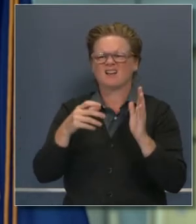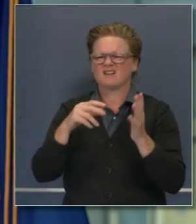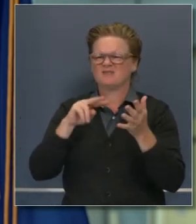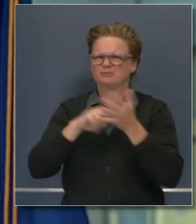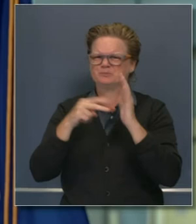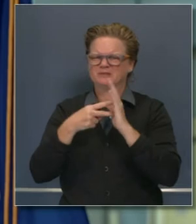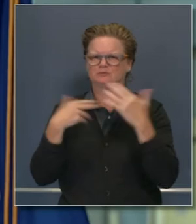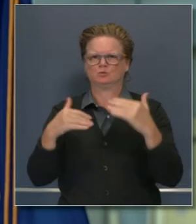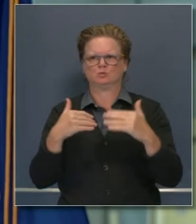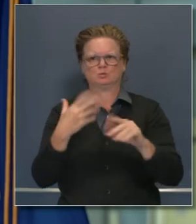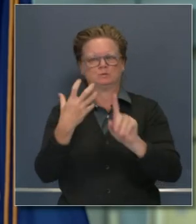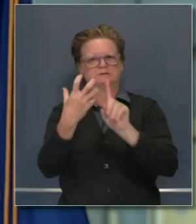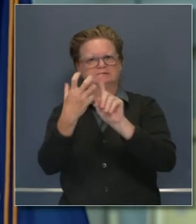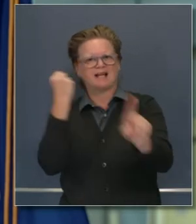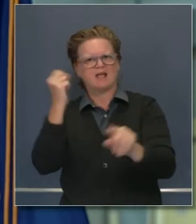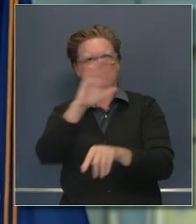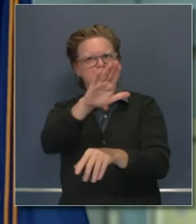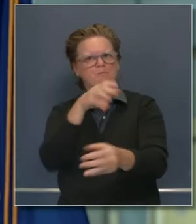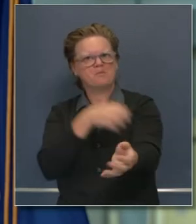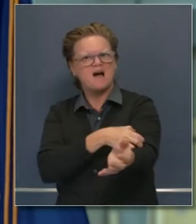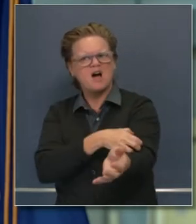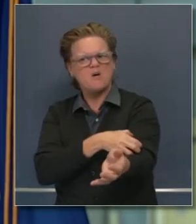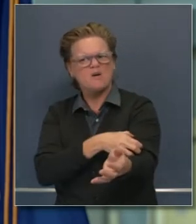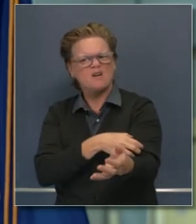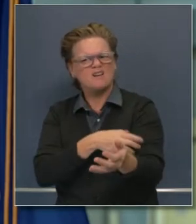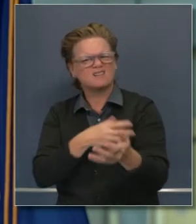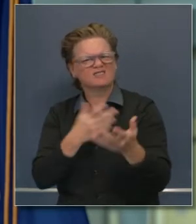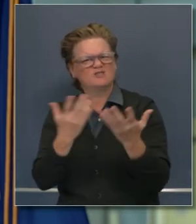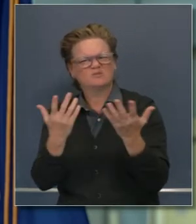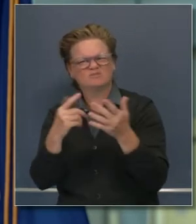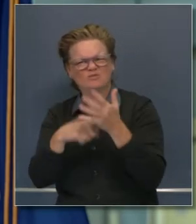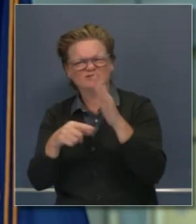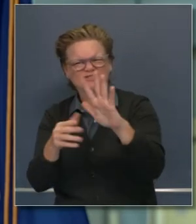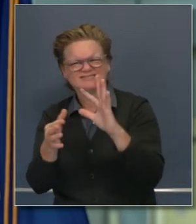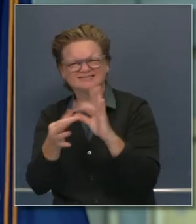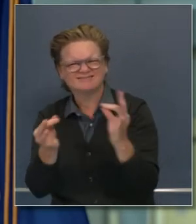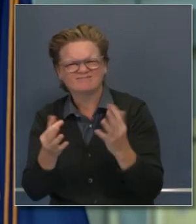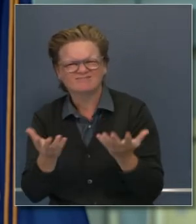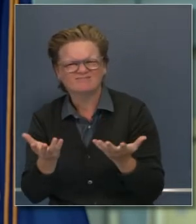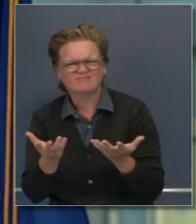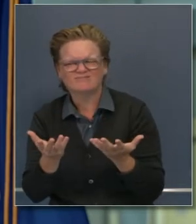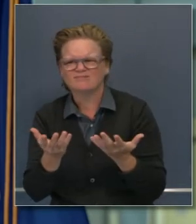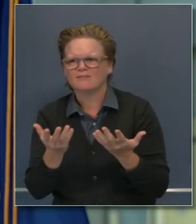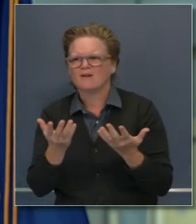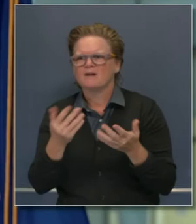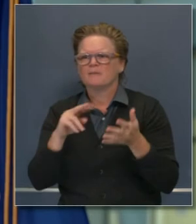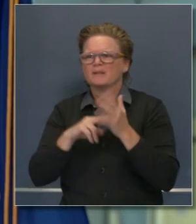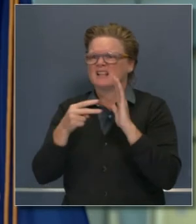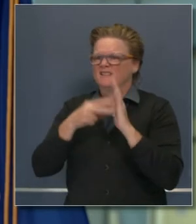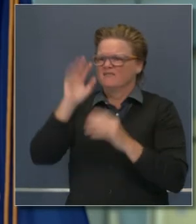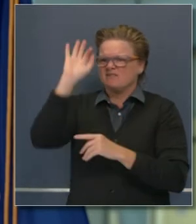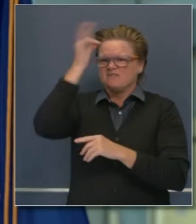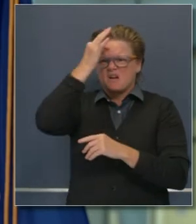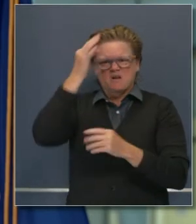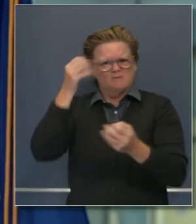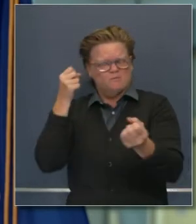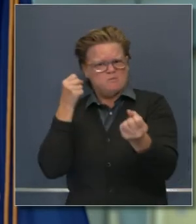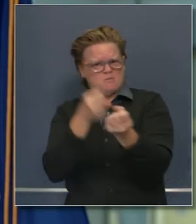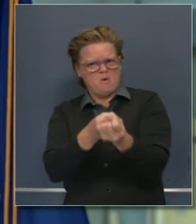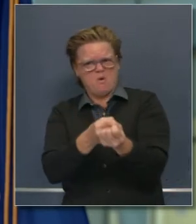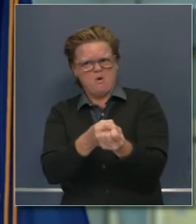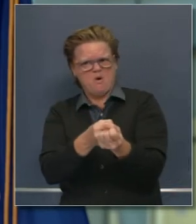sustraerle a usted poder. ¿Cuál es su respuesta en cuanto al poder de los estados en